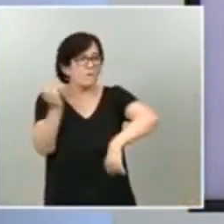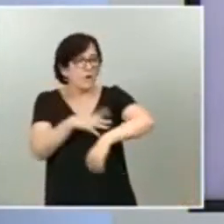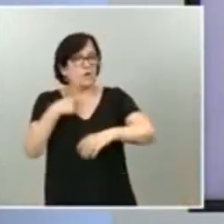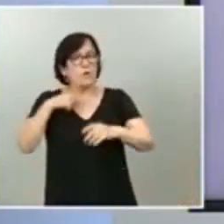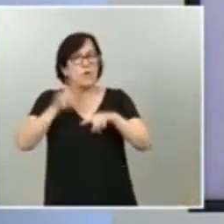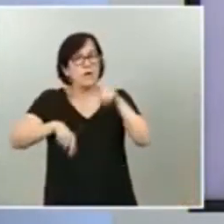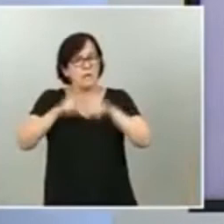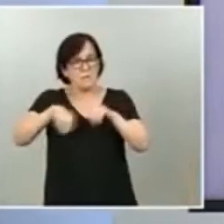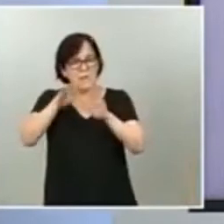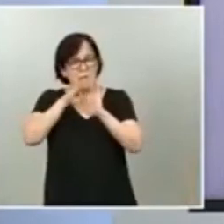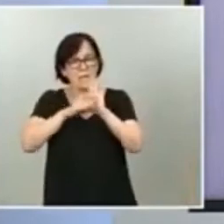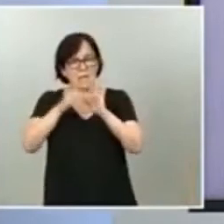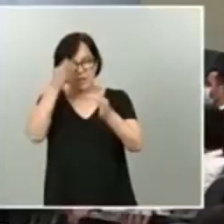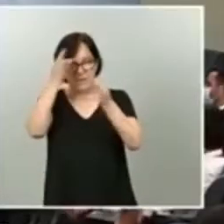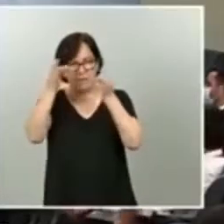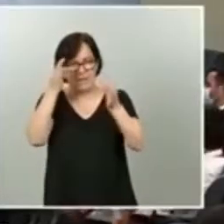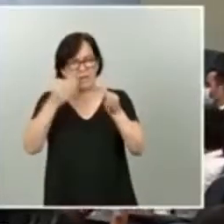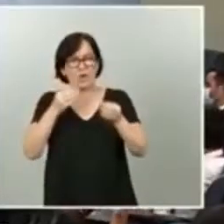propias compañías.